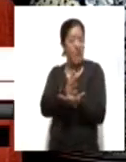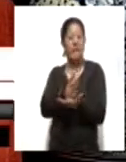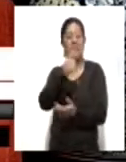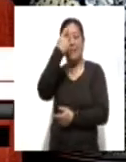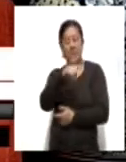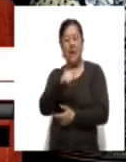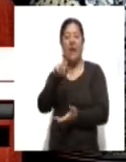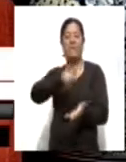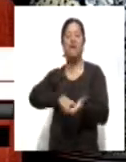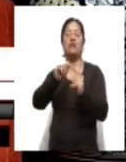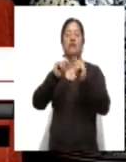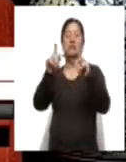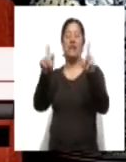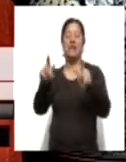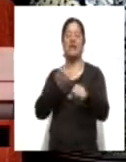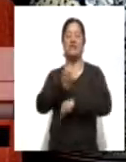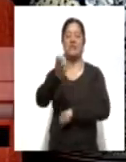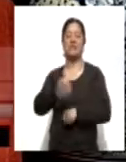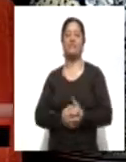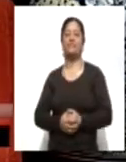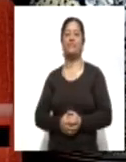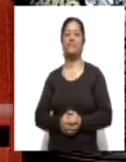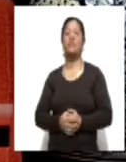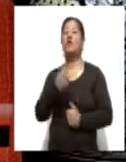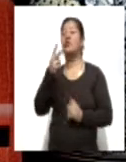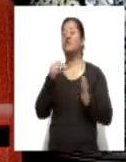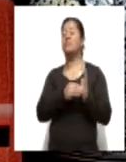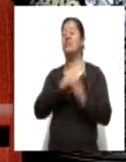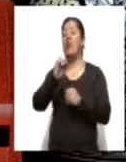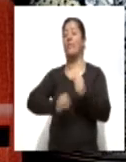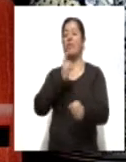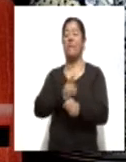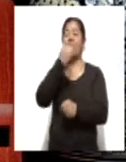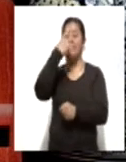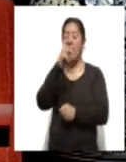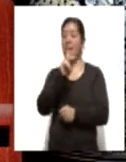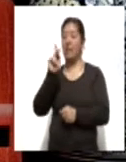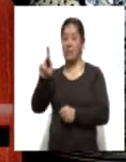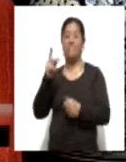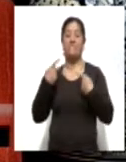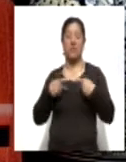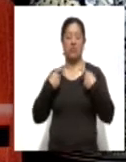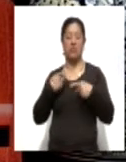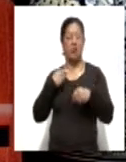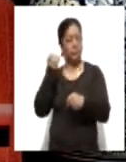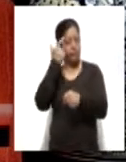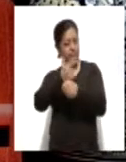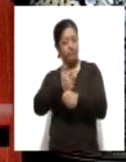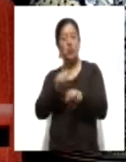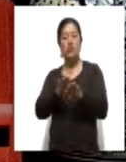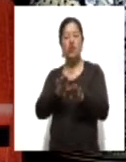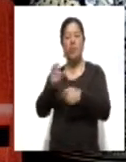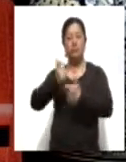del Estado de Tlaxcala. Hablamos de dos mil oportunidades para que dos mil personas encuentren no únicamente un modo de